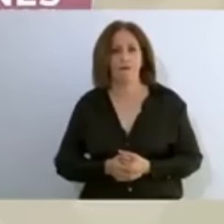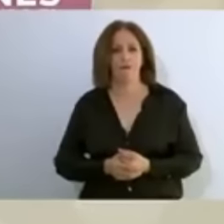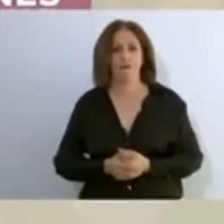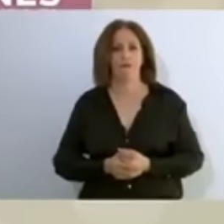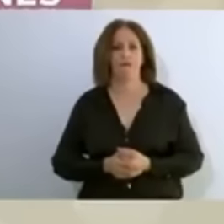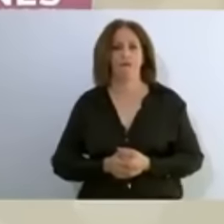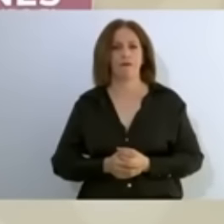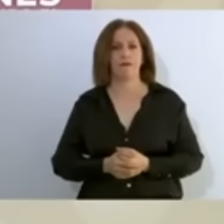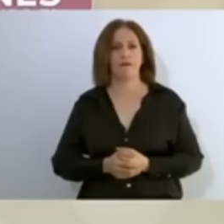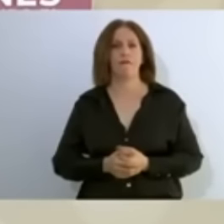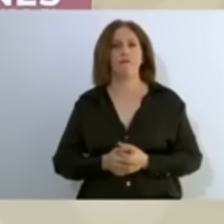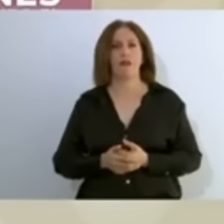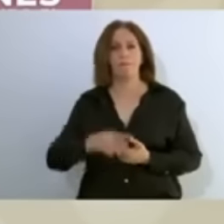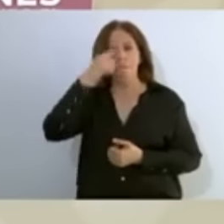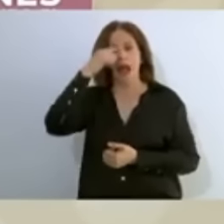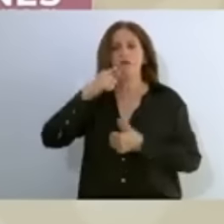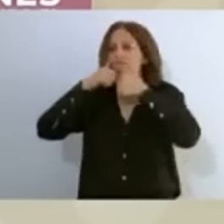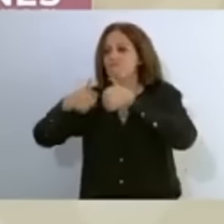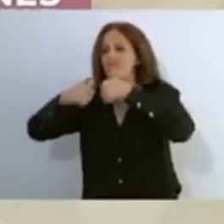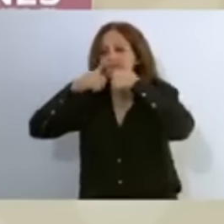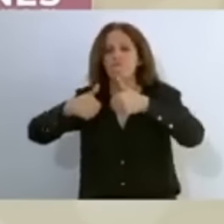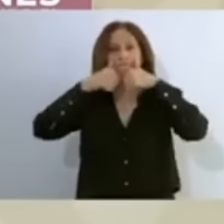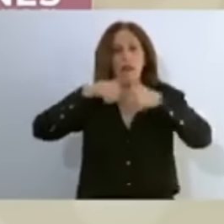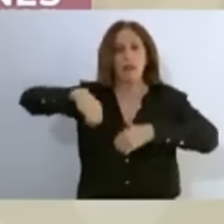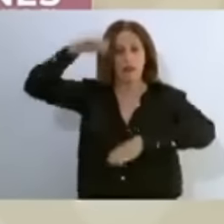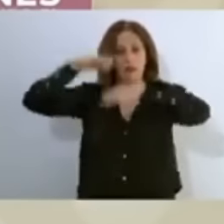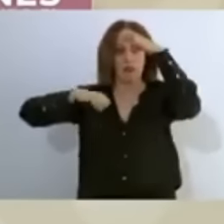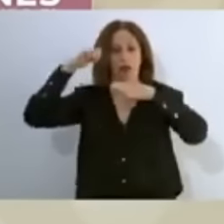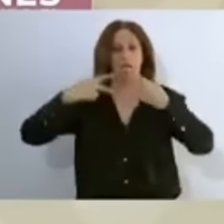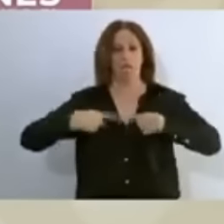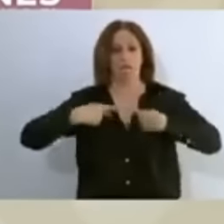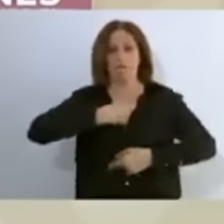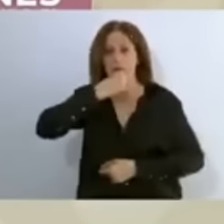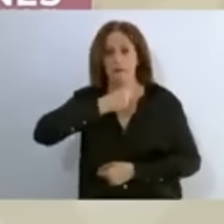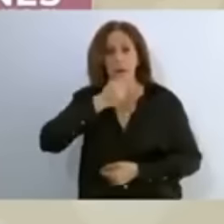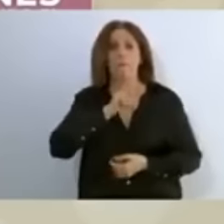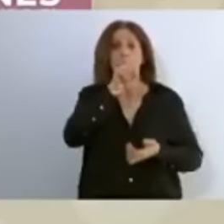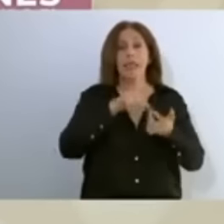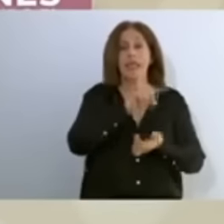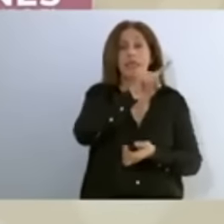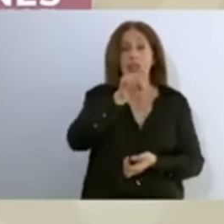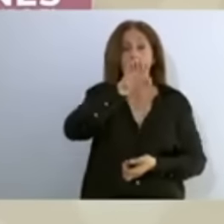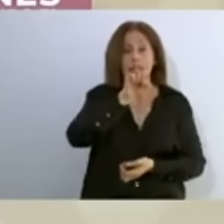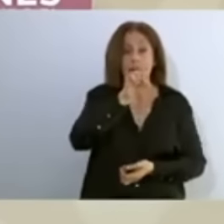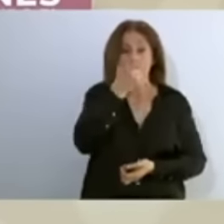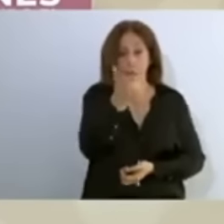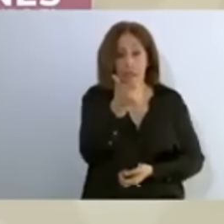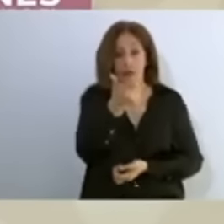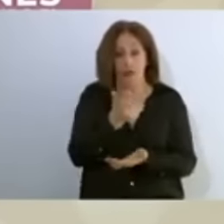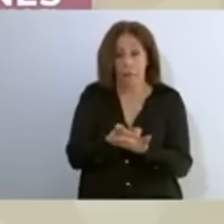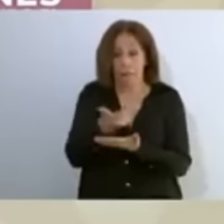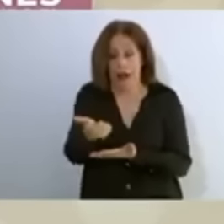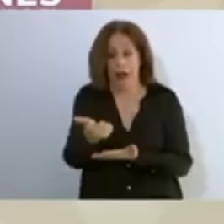recibían los adultos mayores. De esta manera pasó de mil ciento sesenta pesos a dos mil